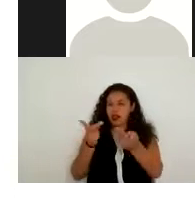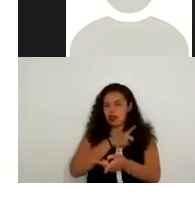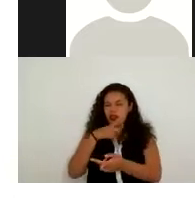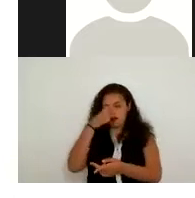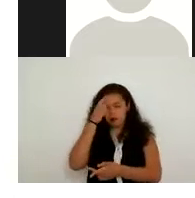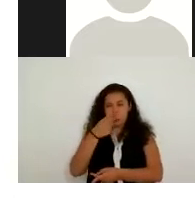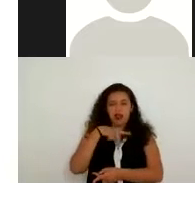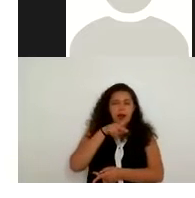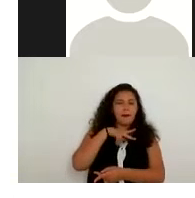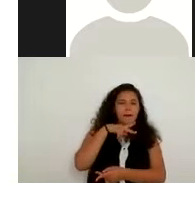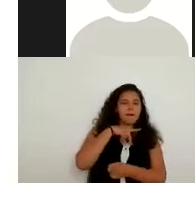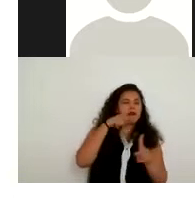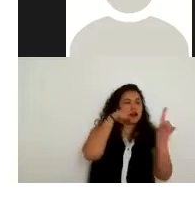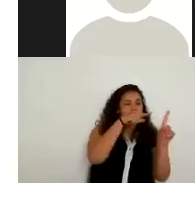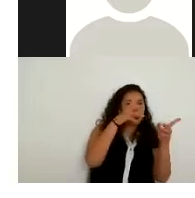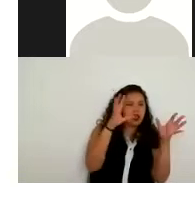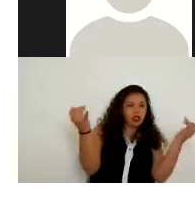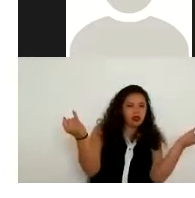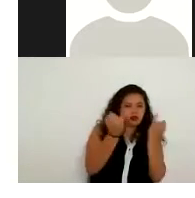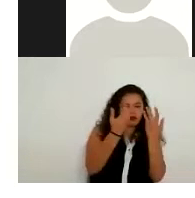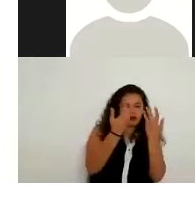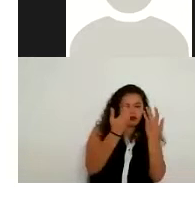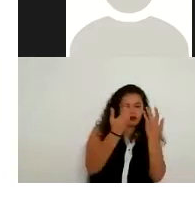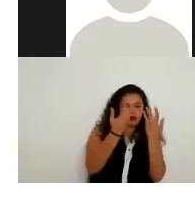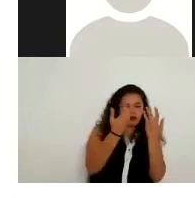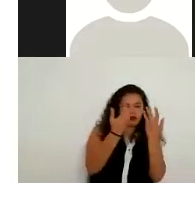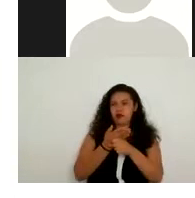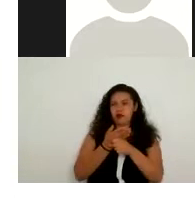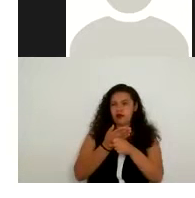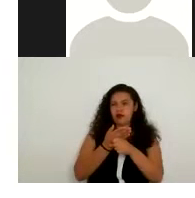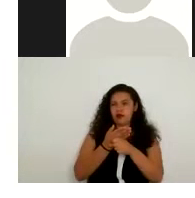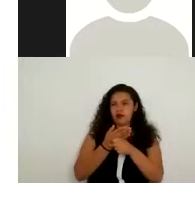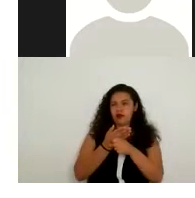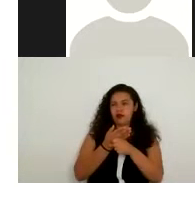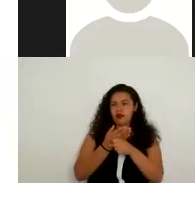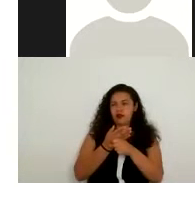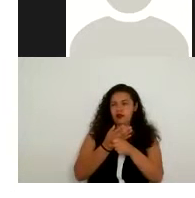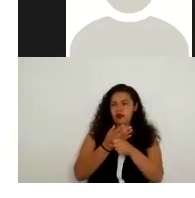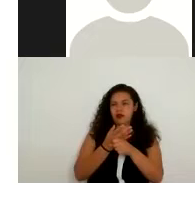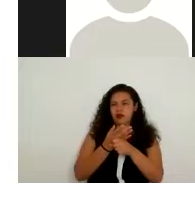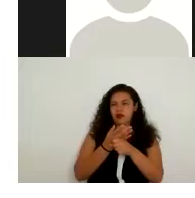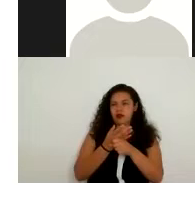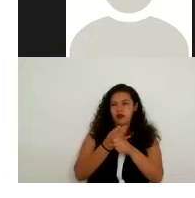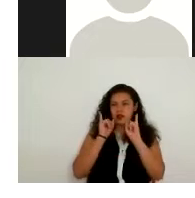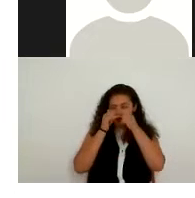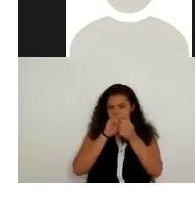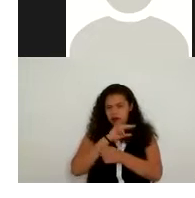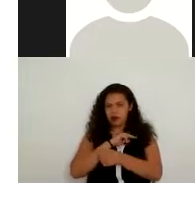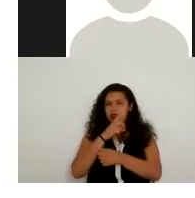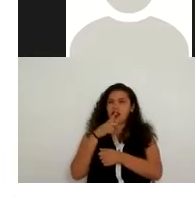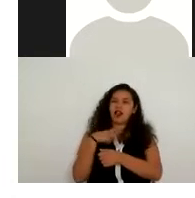recabaron el responsable en este caso las instituciones de asistencia privada deberán aplicar el criterio de administración